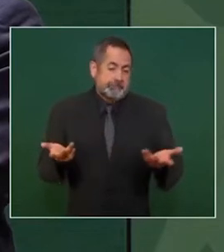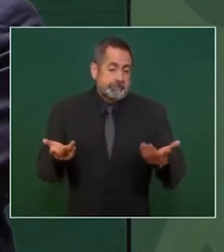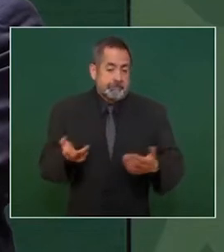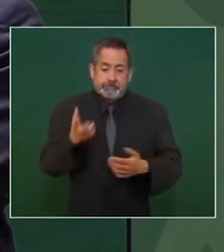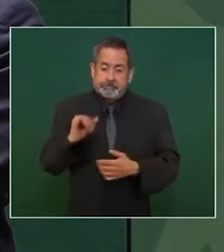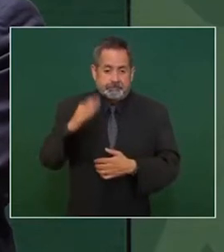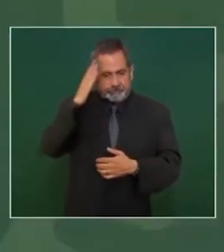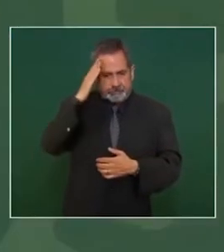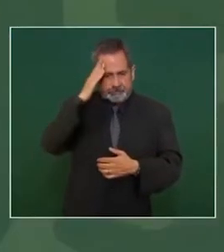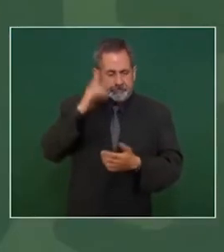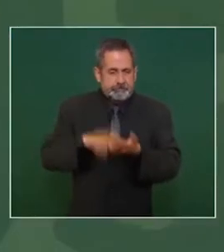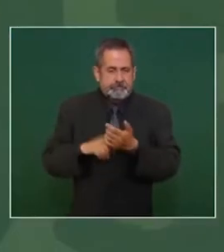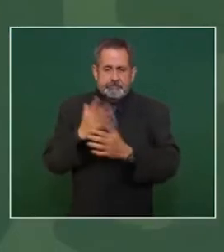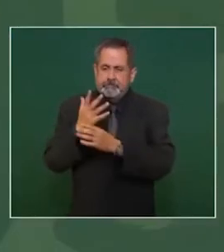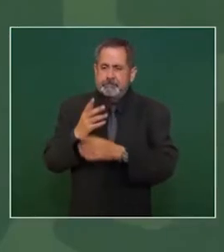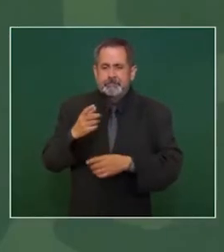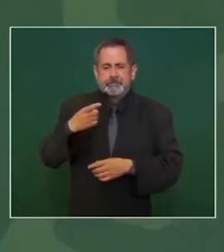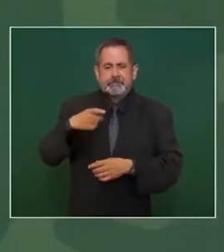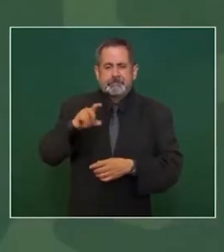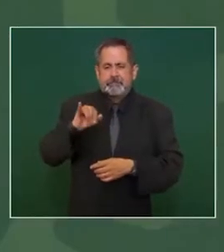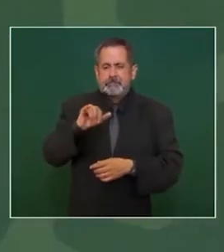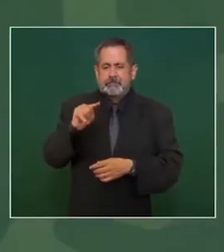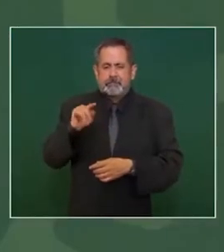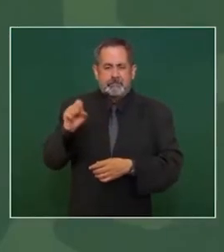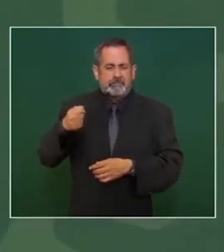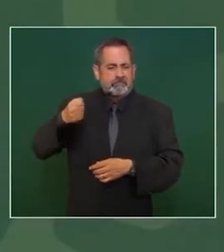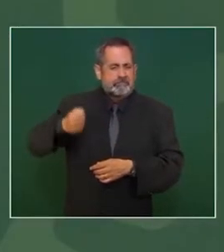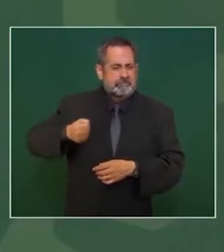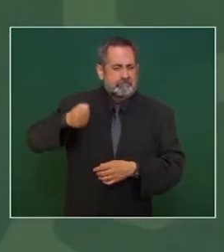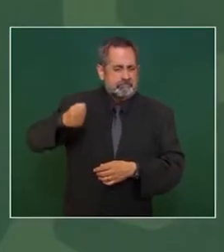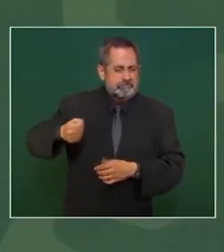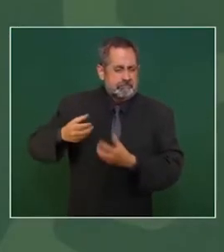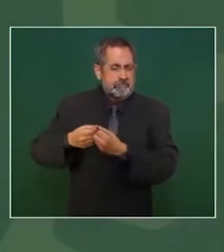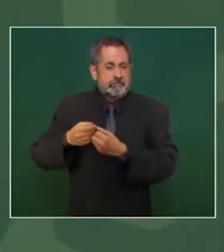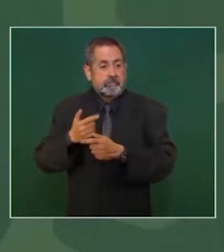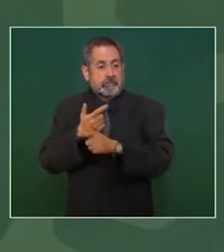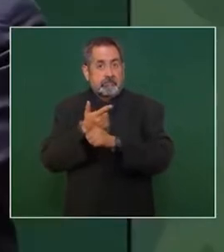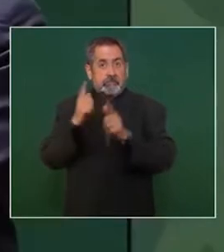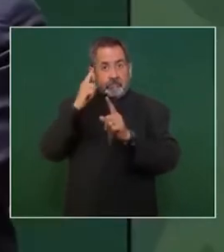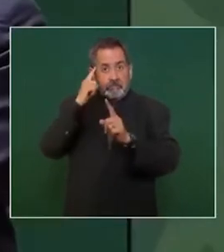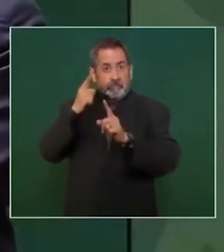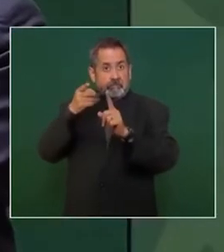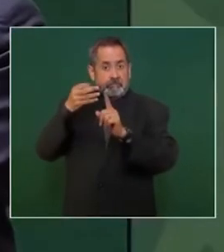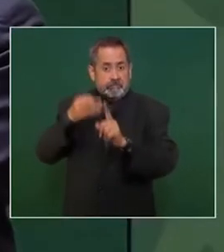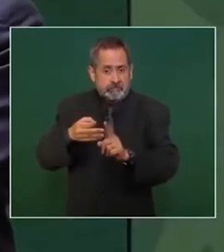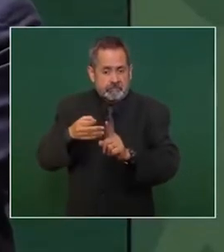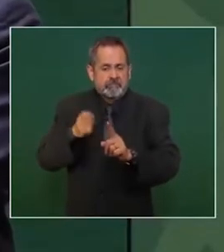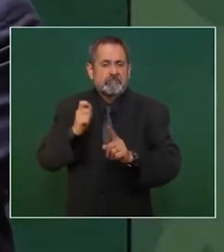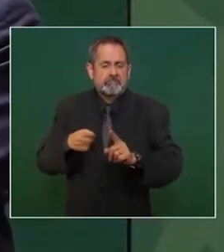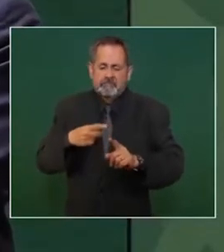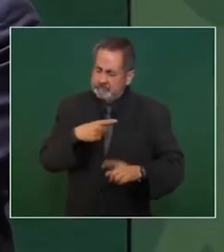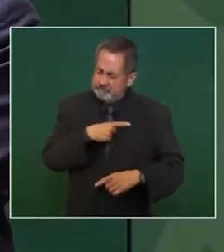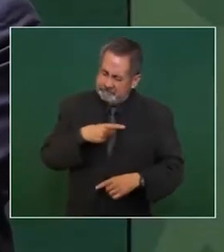lo decía el Quijote por la dignidad por la libertad se debe